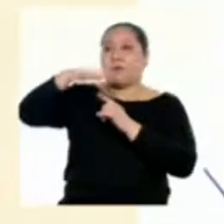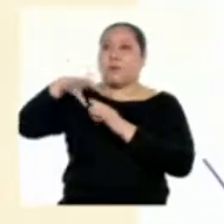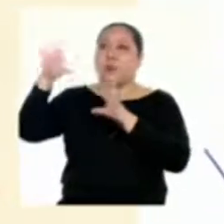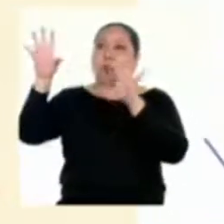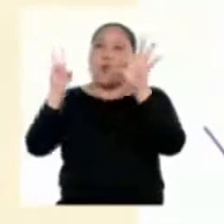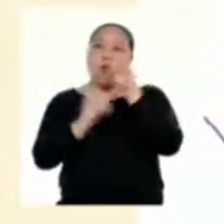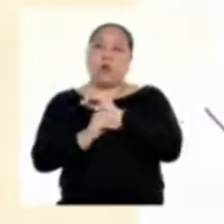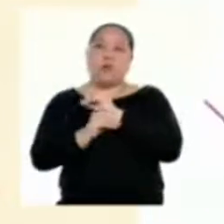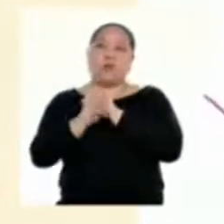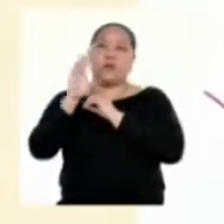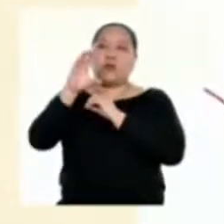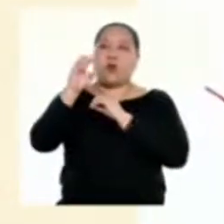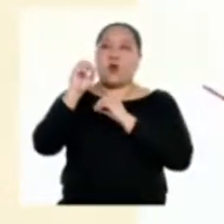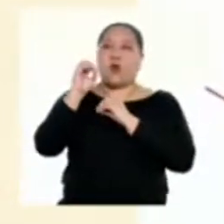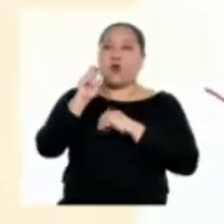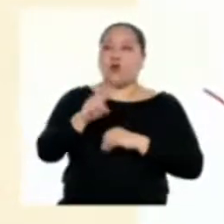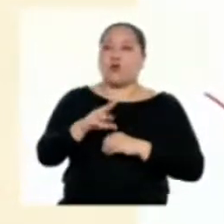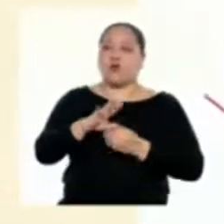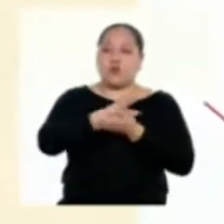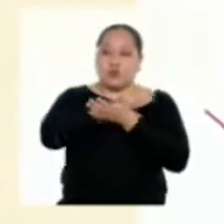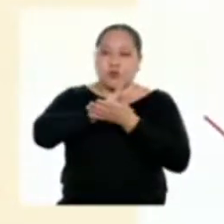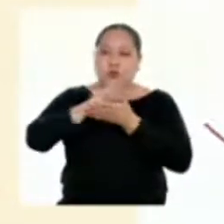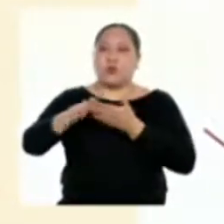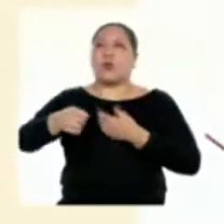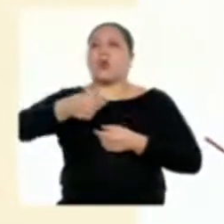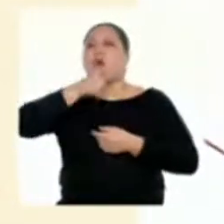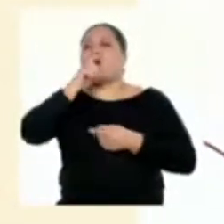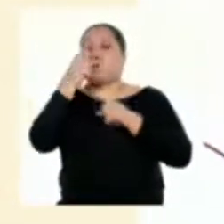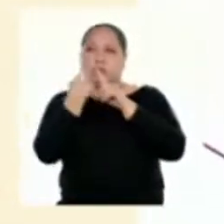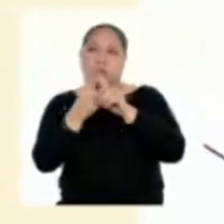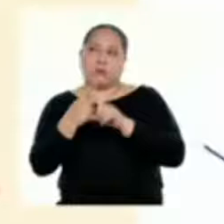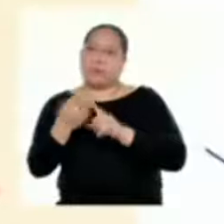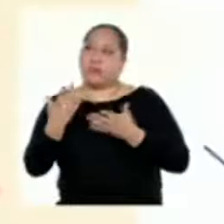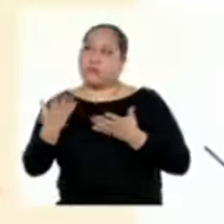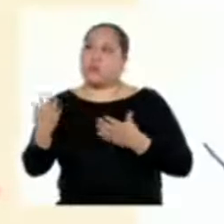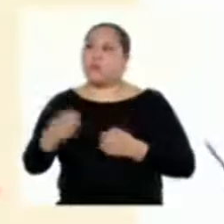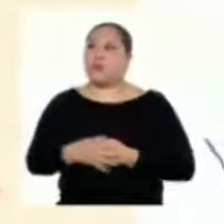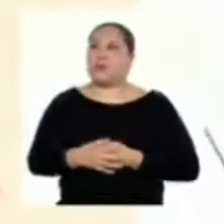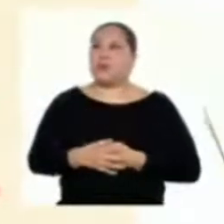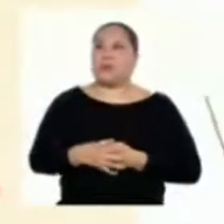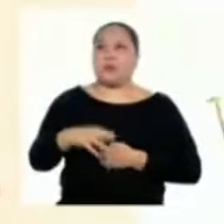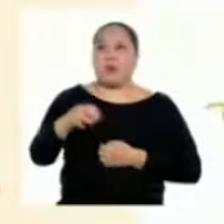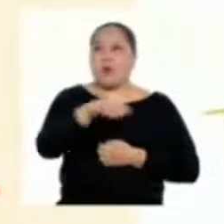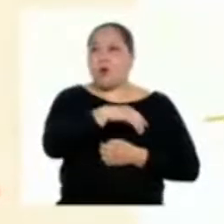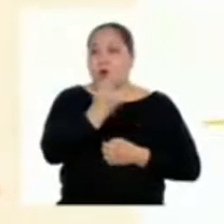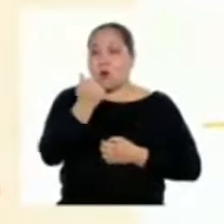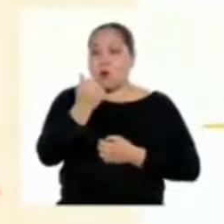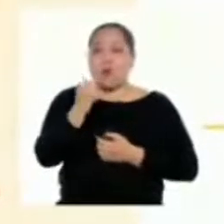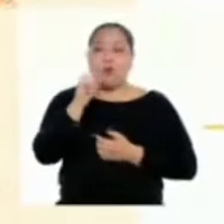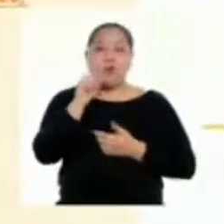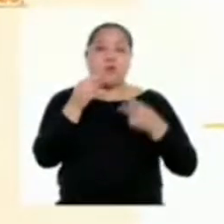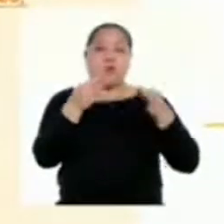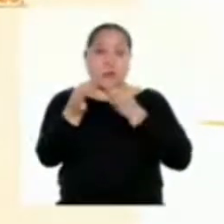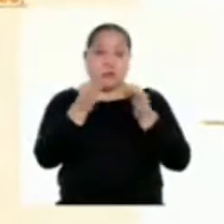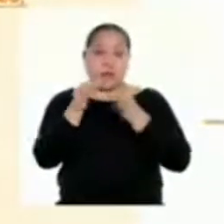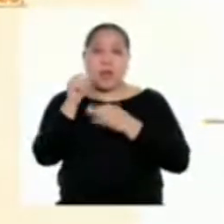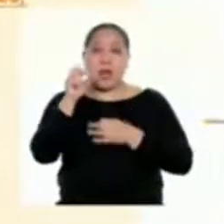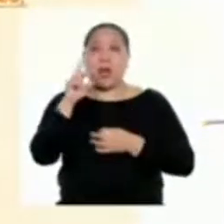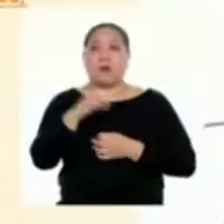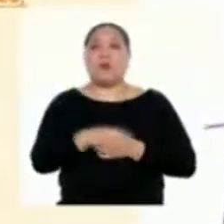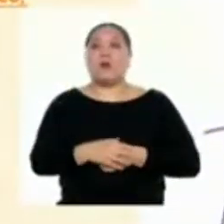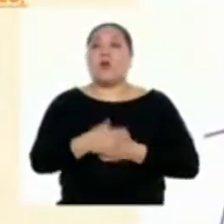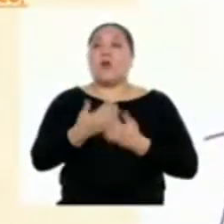carbono, la purificación del agua bebible, entre otras cosas. El otro punto clave es que los bienes y servicios